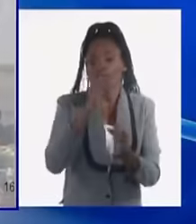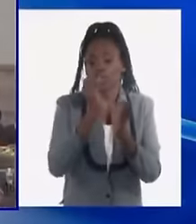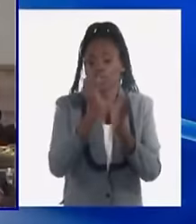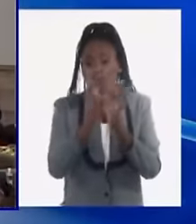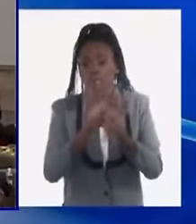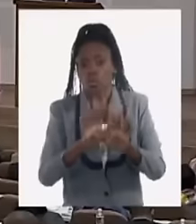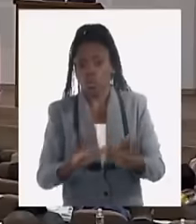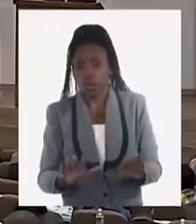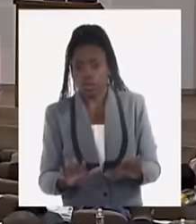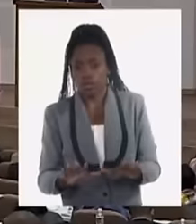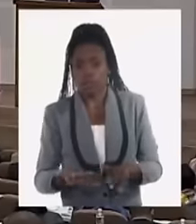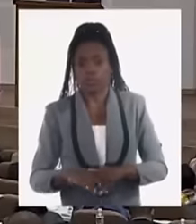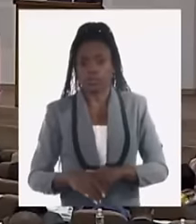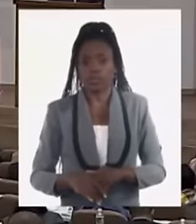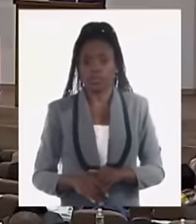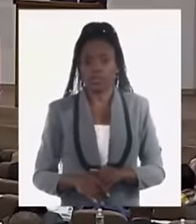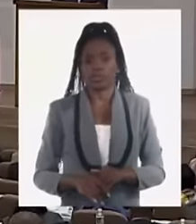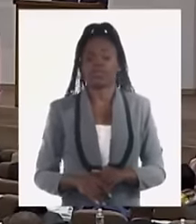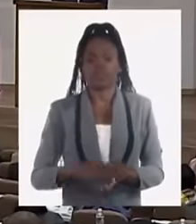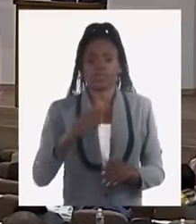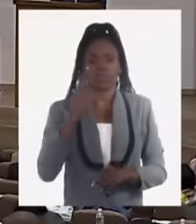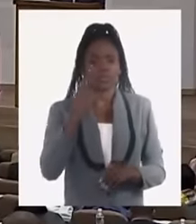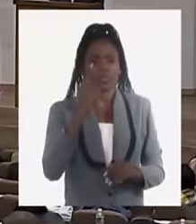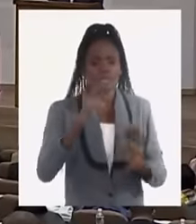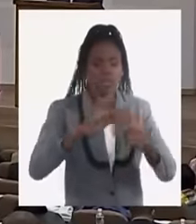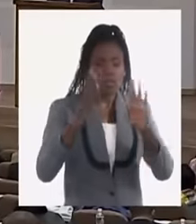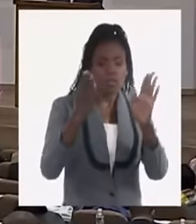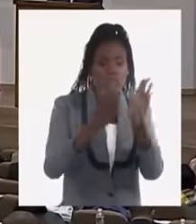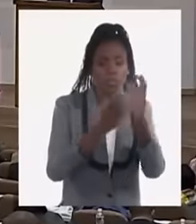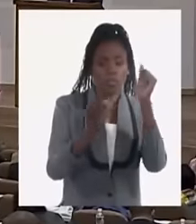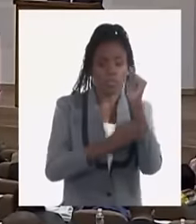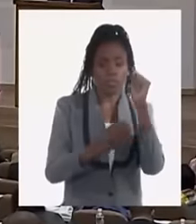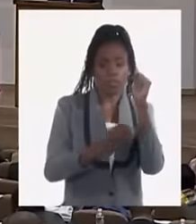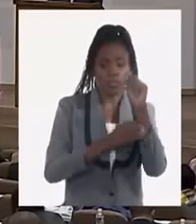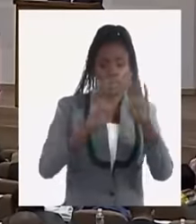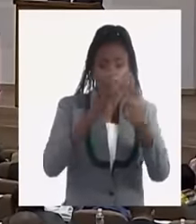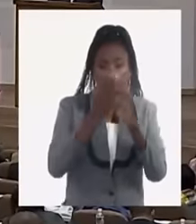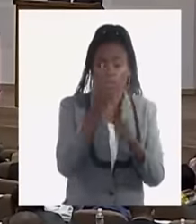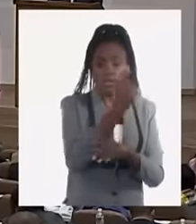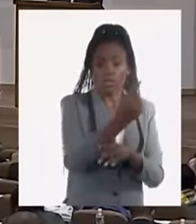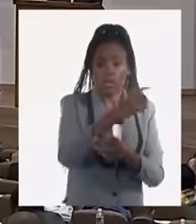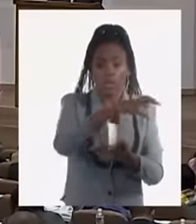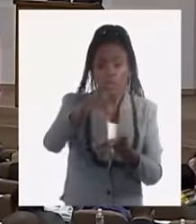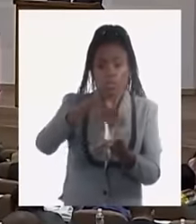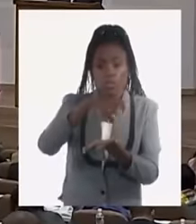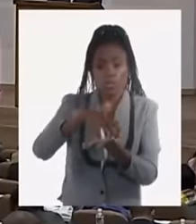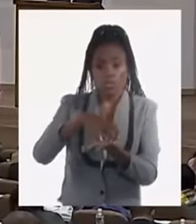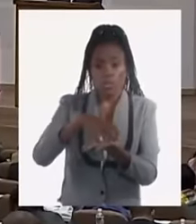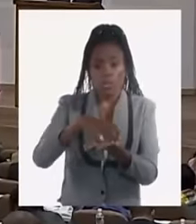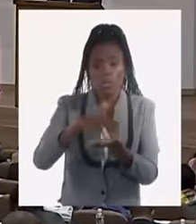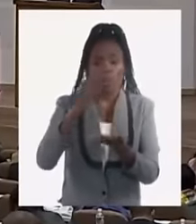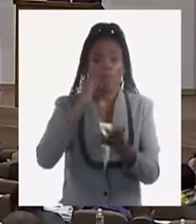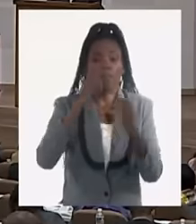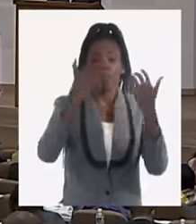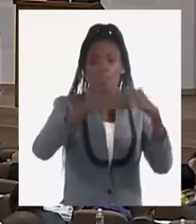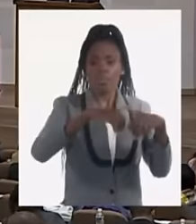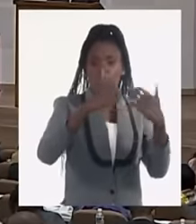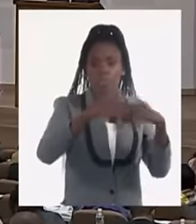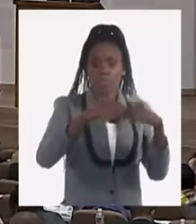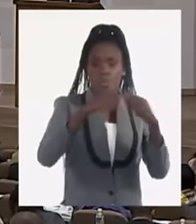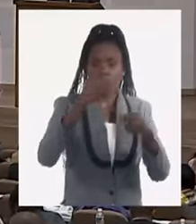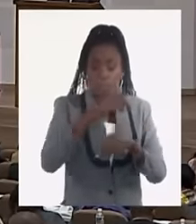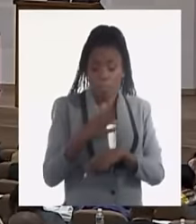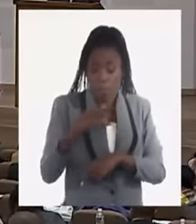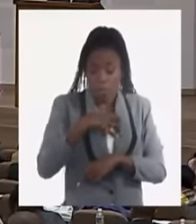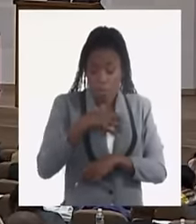detrimento de la identificación de todas las potencialidades que hay en cada territorio para producir en el propio